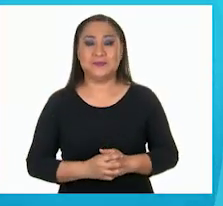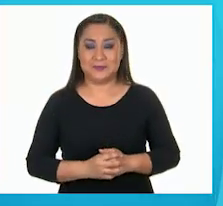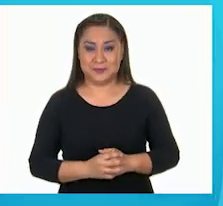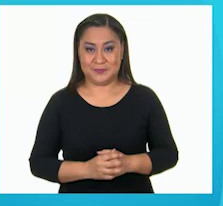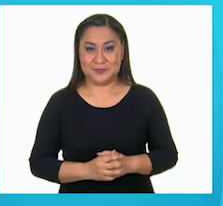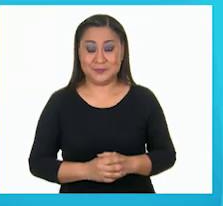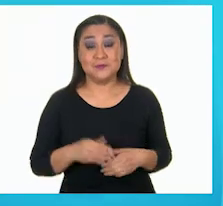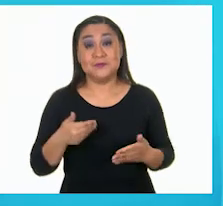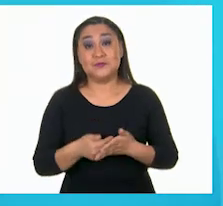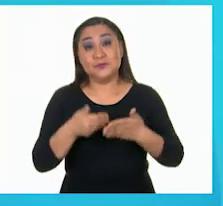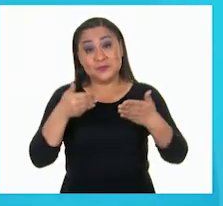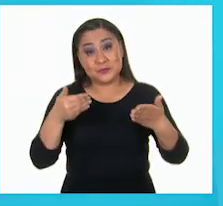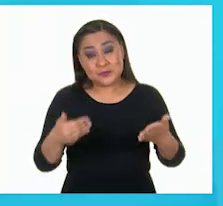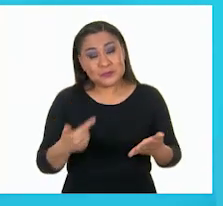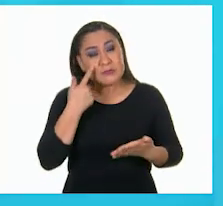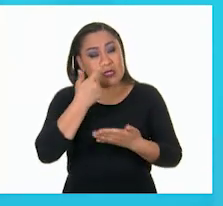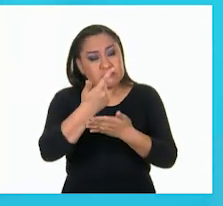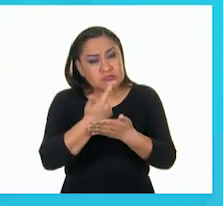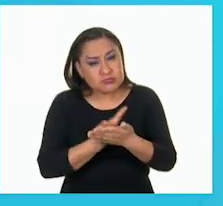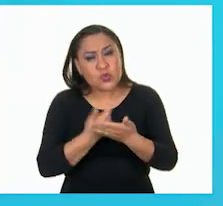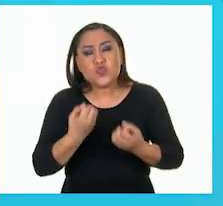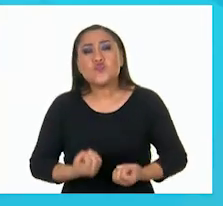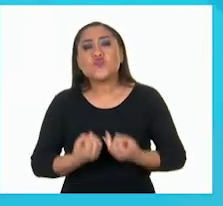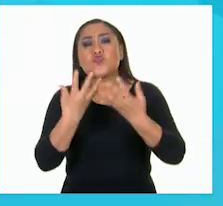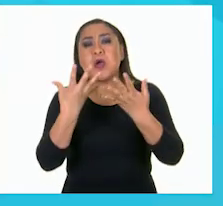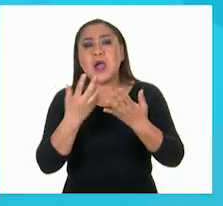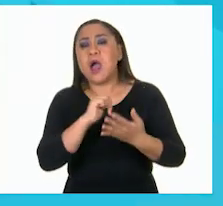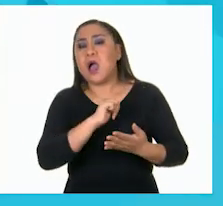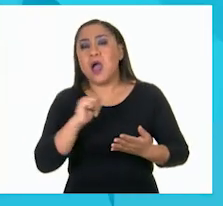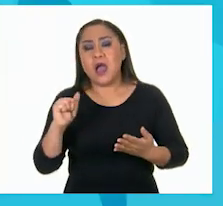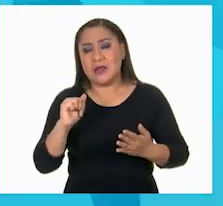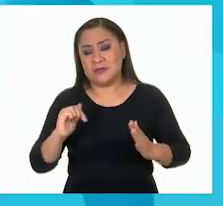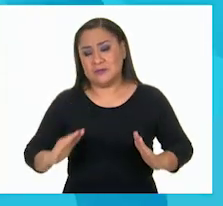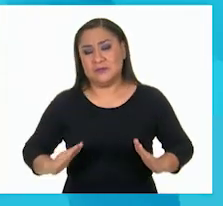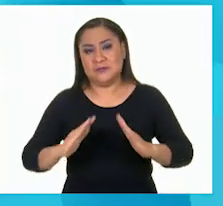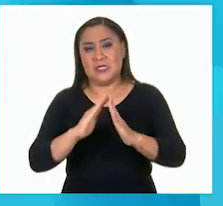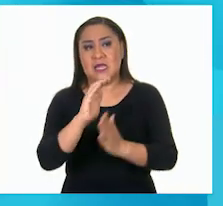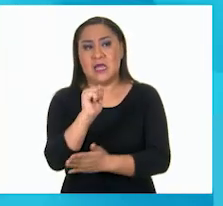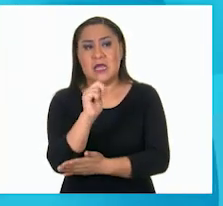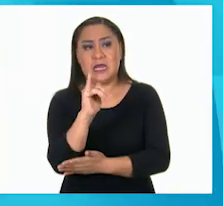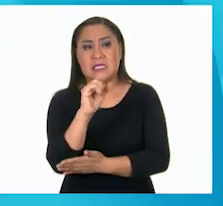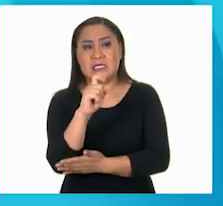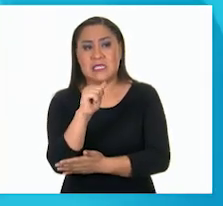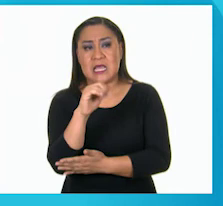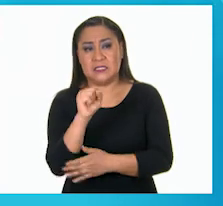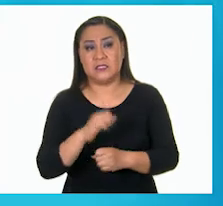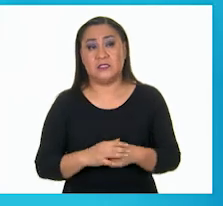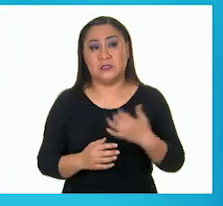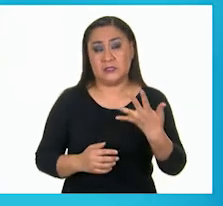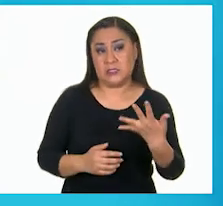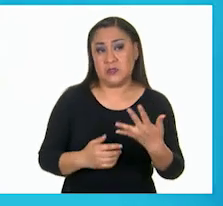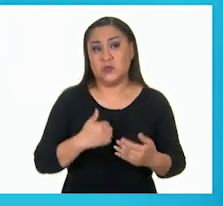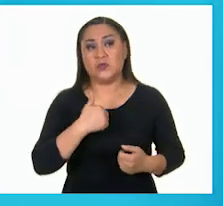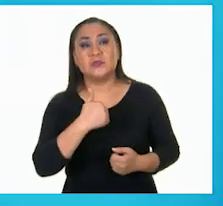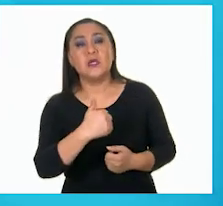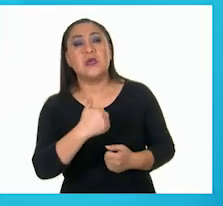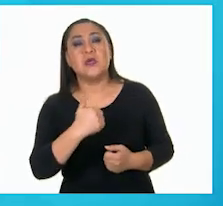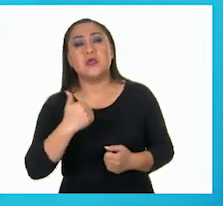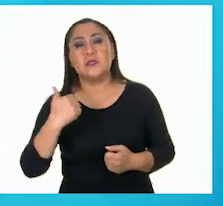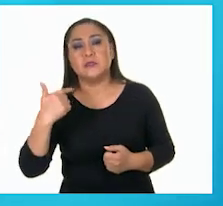Y ahora vamos a contar las aristas de las caras laterales. Cinco, seis,